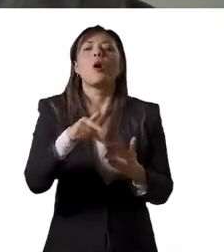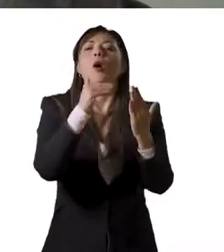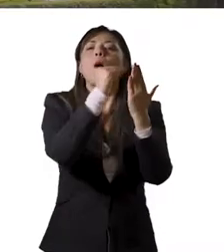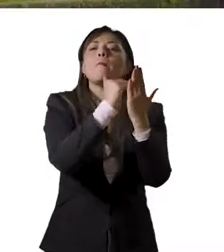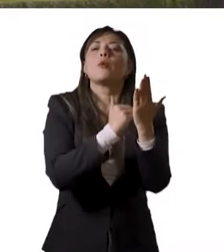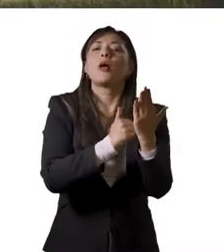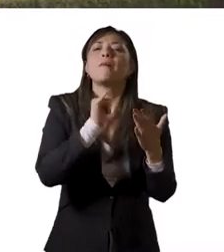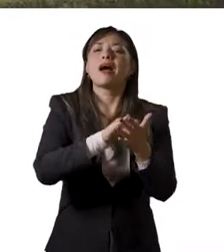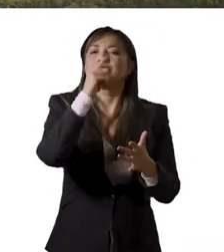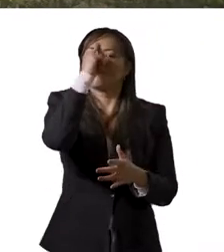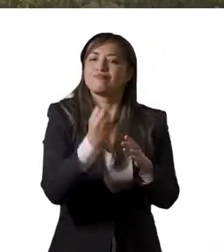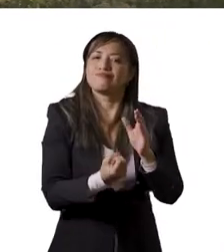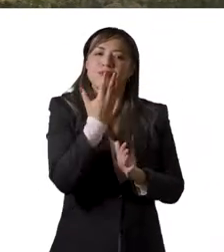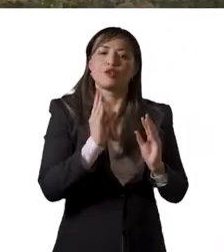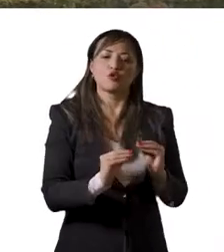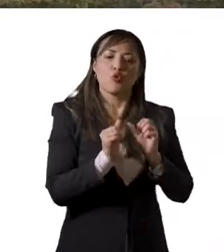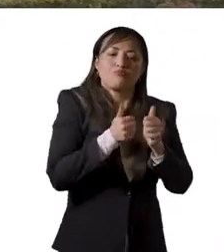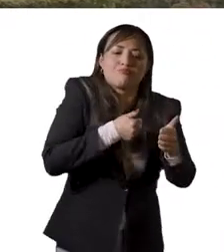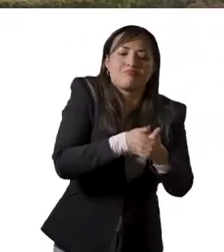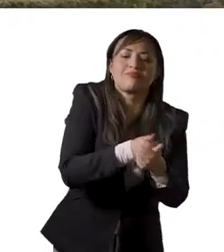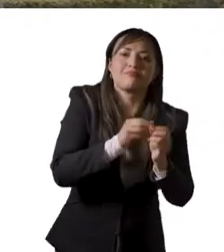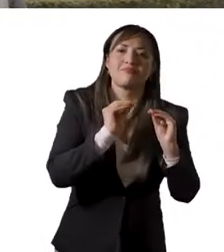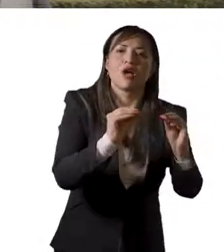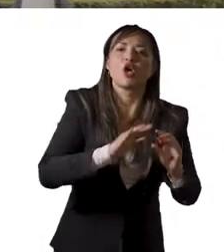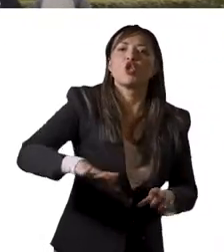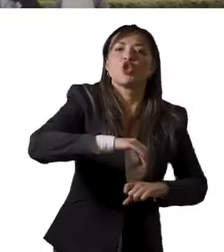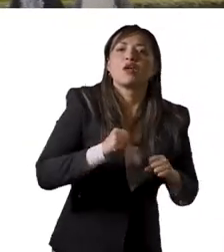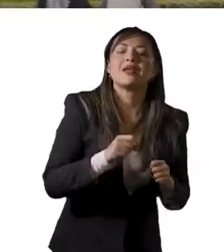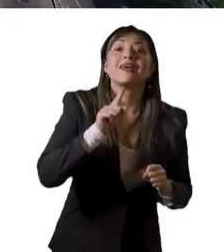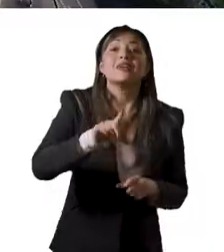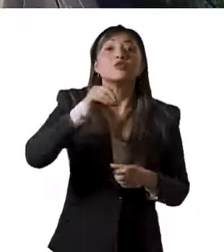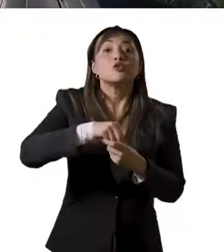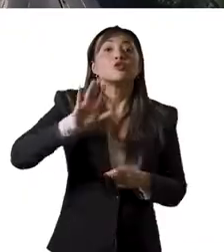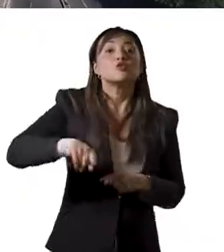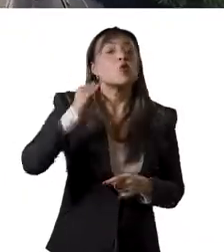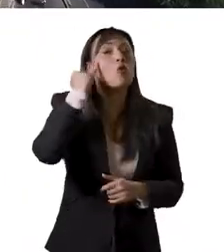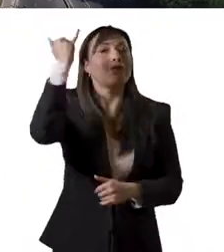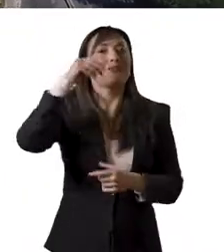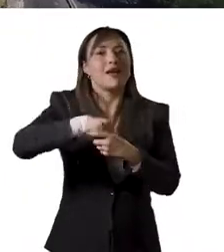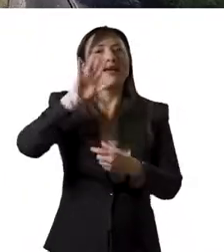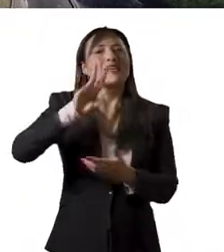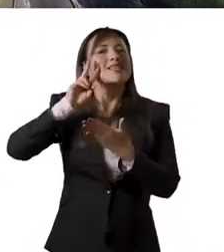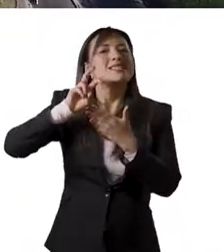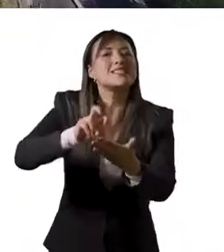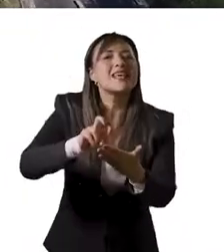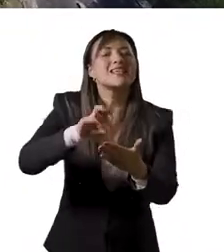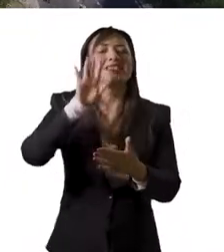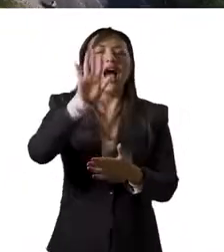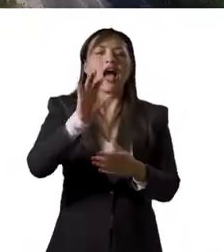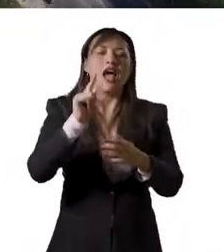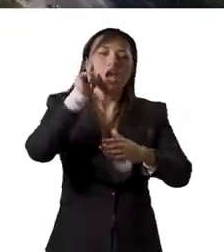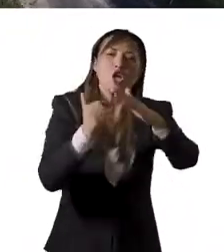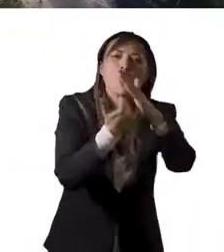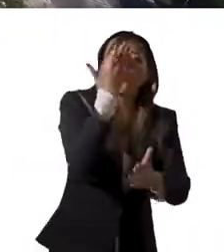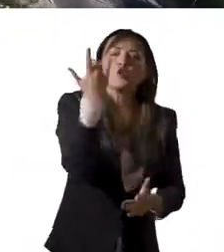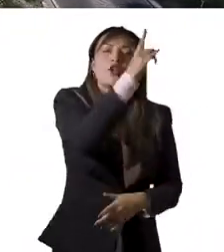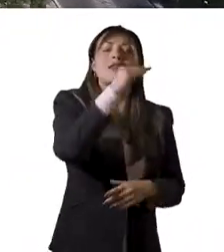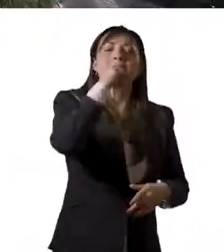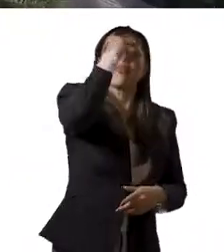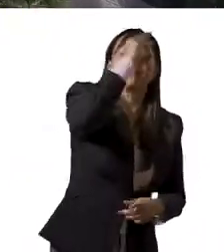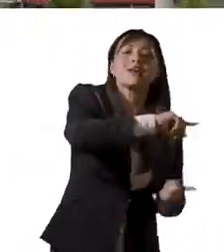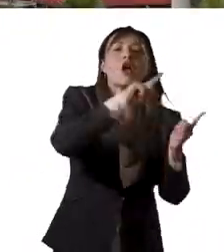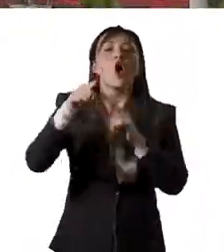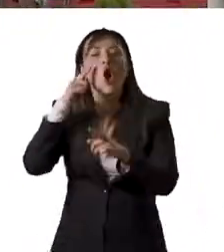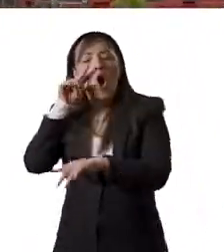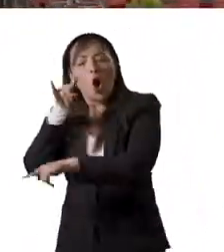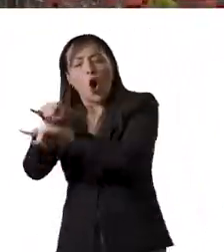como por ejemplo el Programa Mentor de la Sede Bogotá, el Distrito de Ciencia, Tecnología e Innovación de la Sede Medellín,